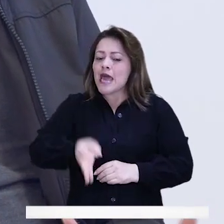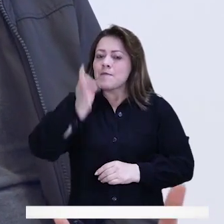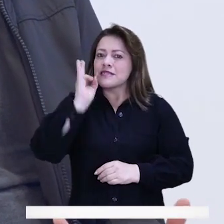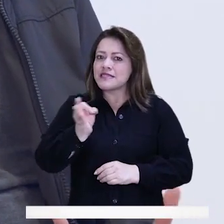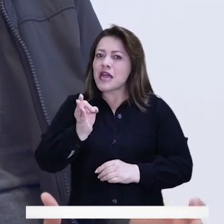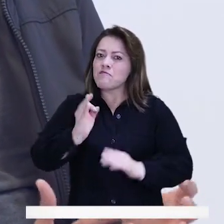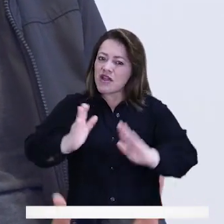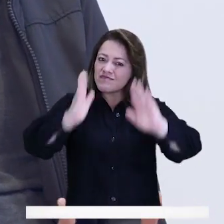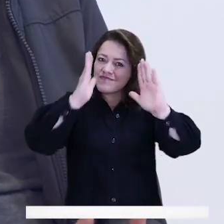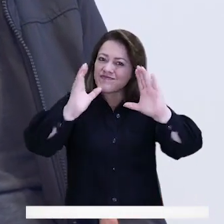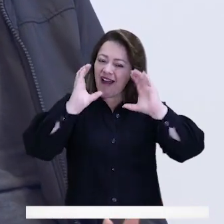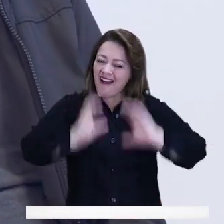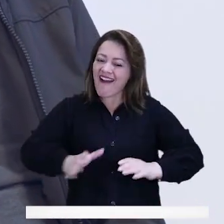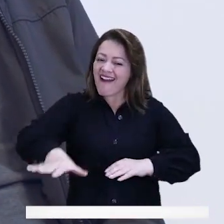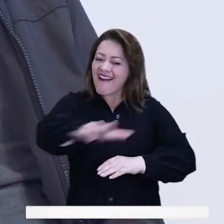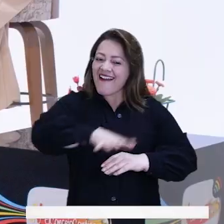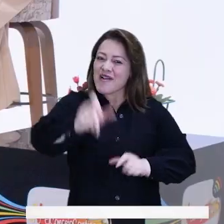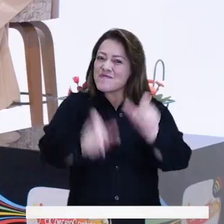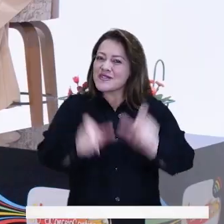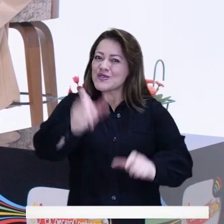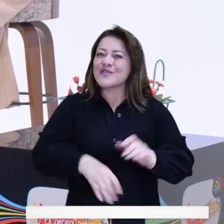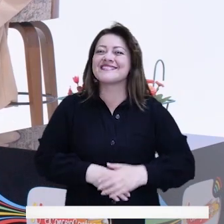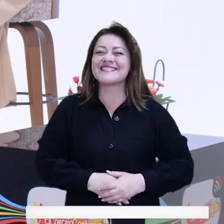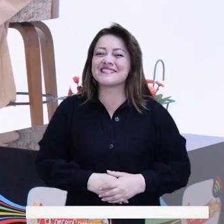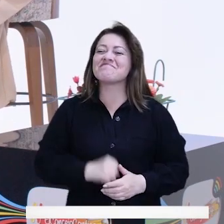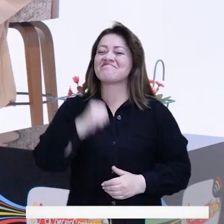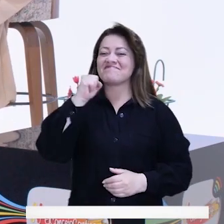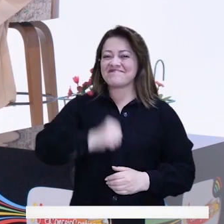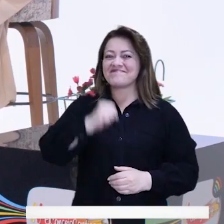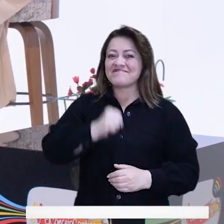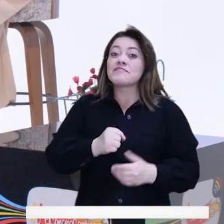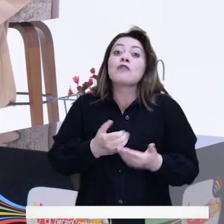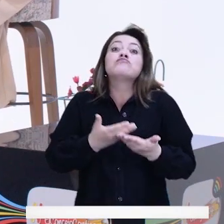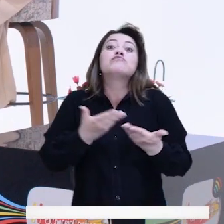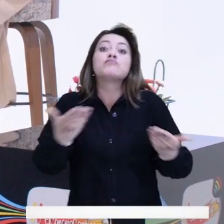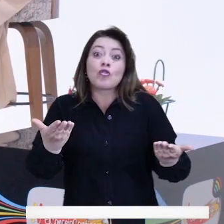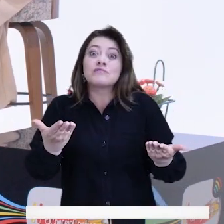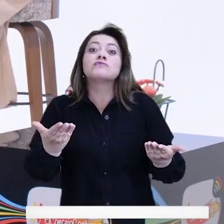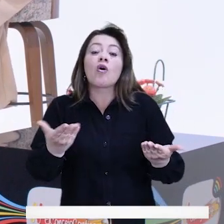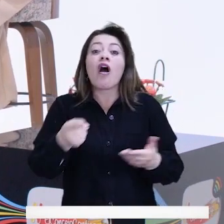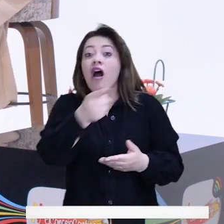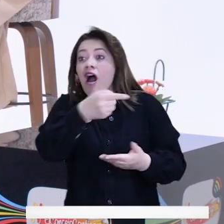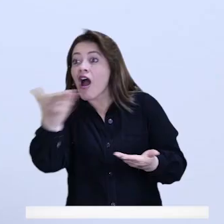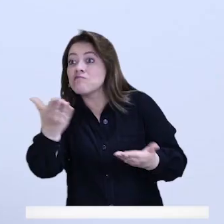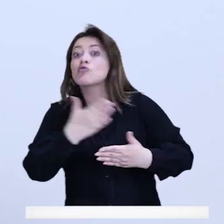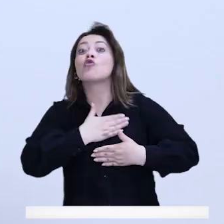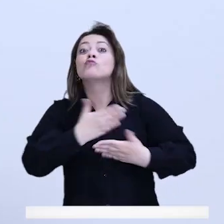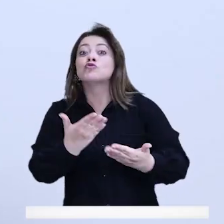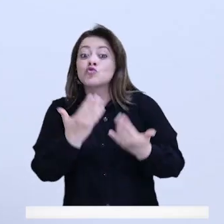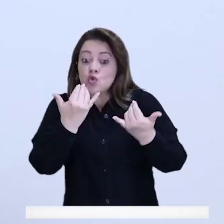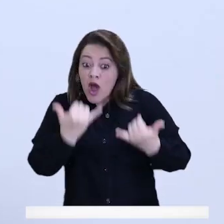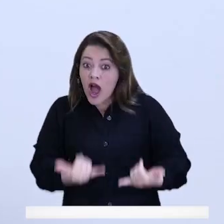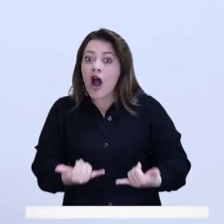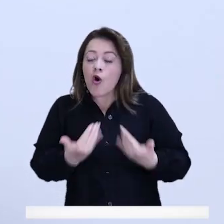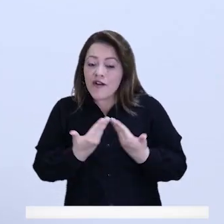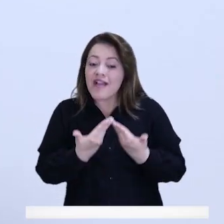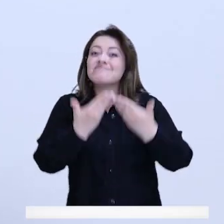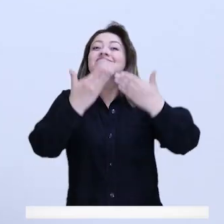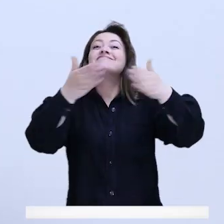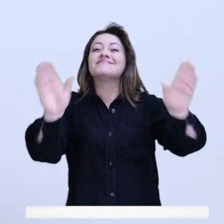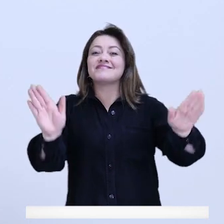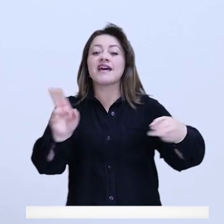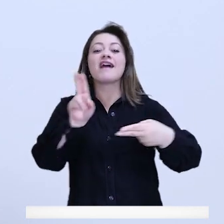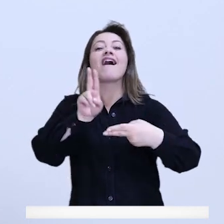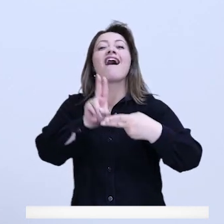ante todo queremos estar cerca de las comunidades. Así es, y muy cerca de ustedes queremos estar, por eso los queremos escuchar. Por eso, a partir de